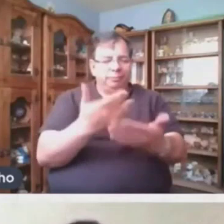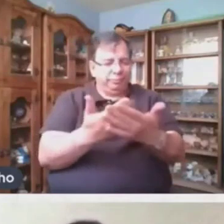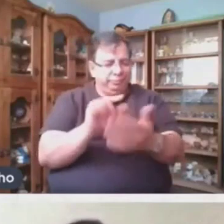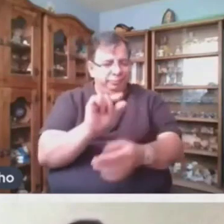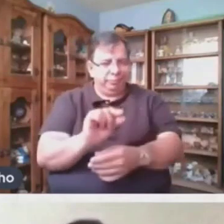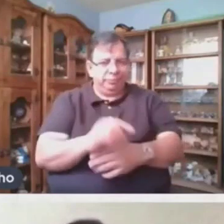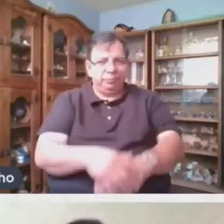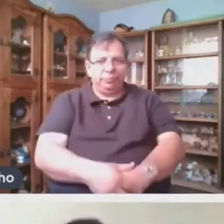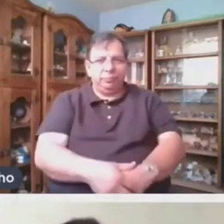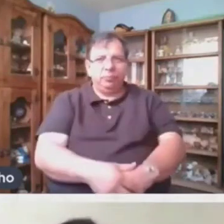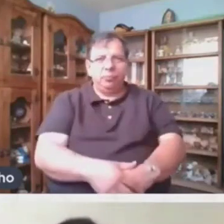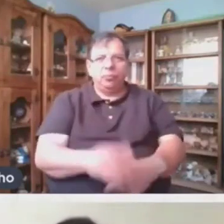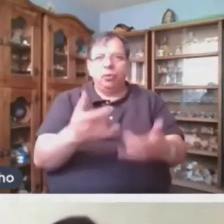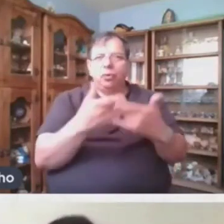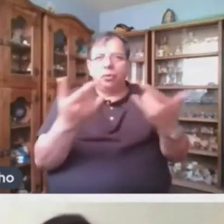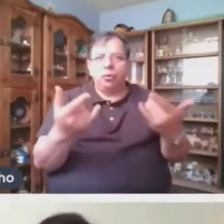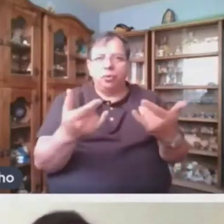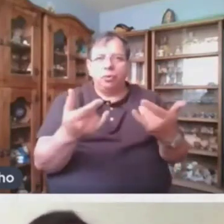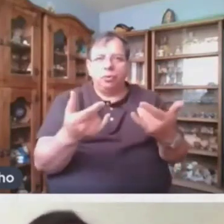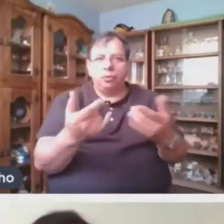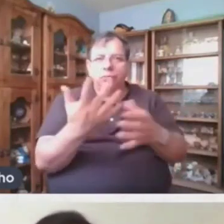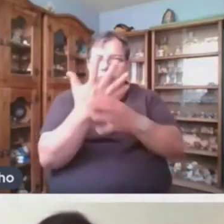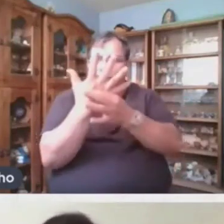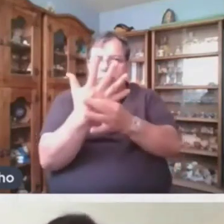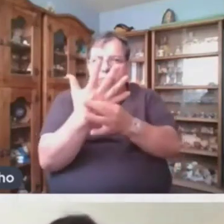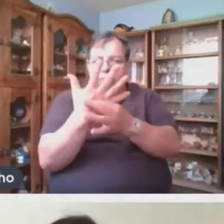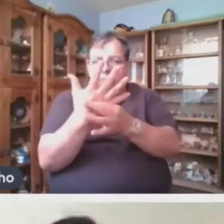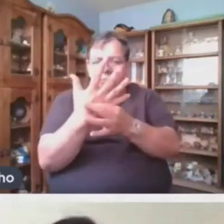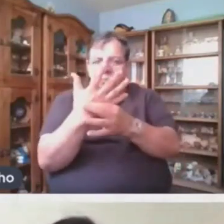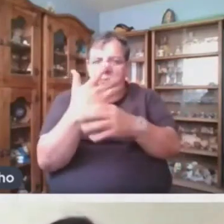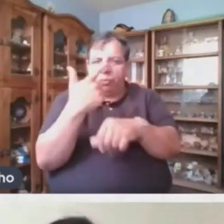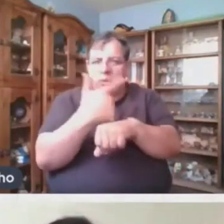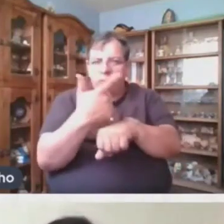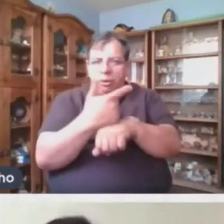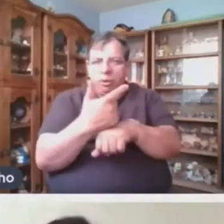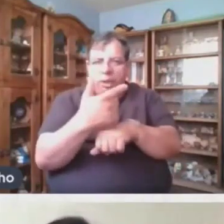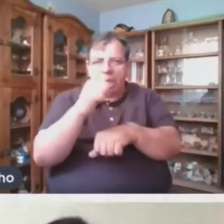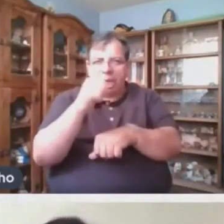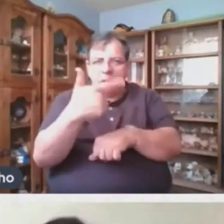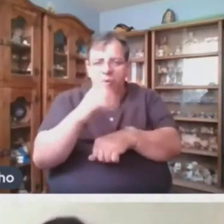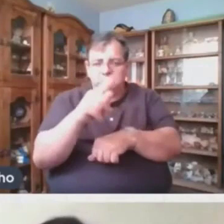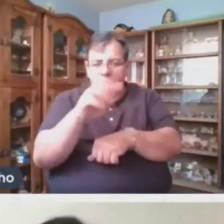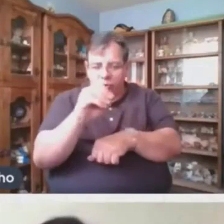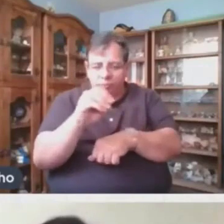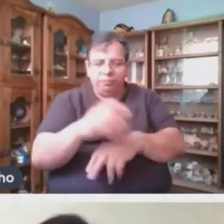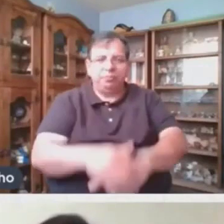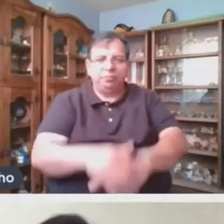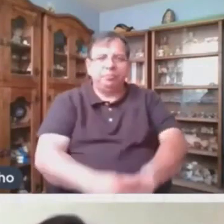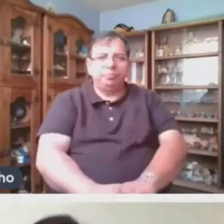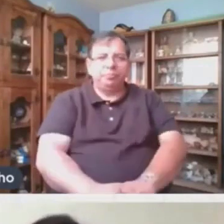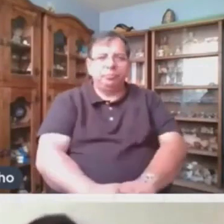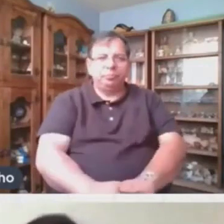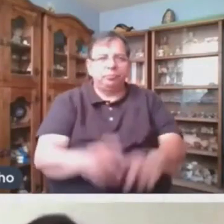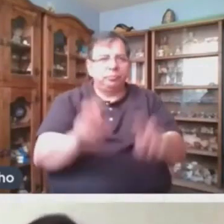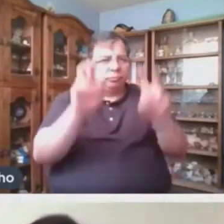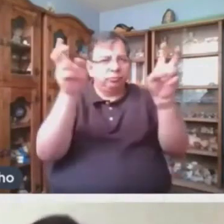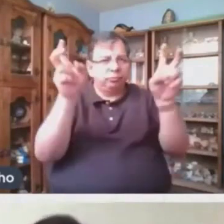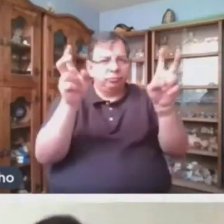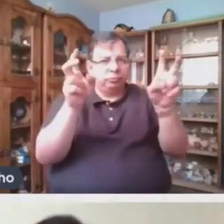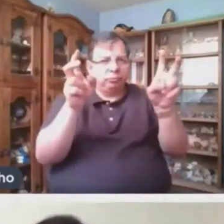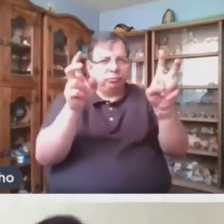El Cuento Es Del Autor Guatemala Augusto Monterroso Y Se Titula